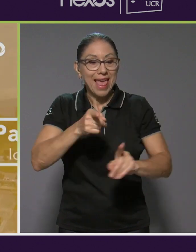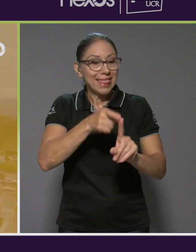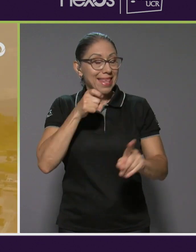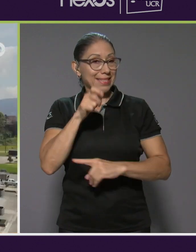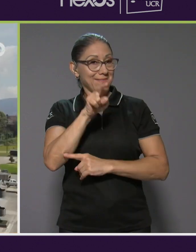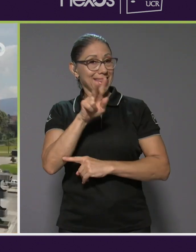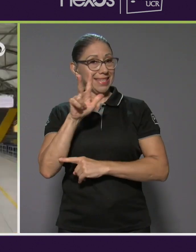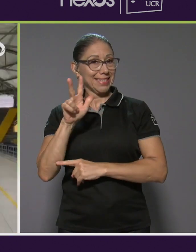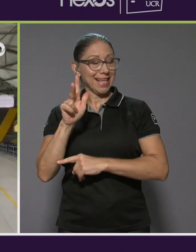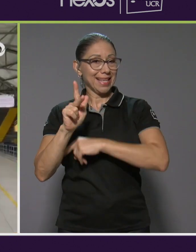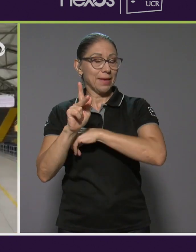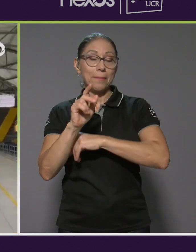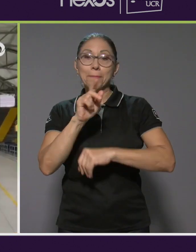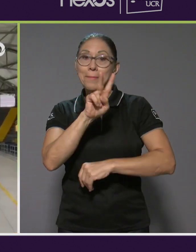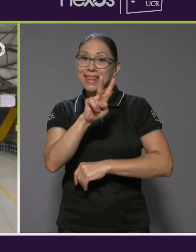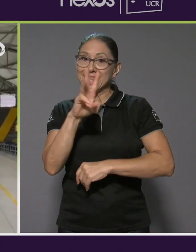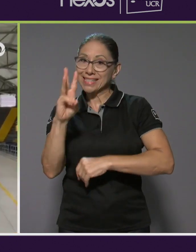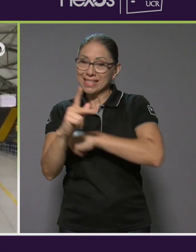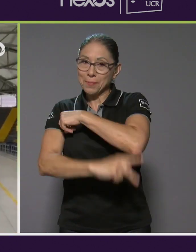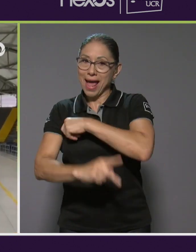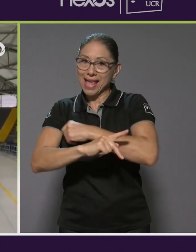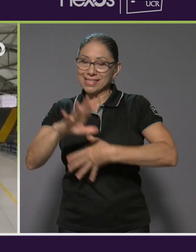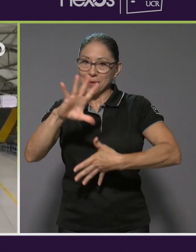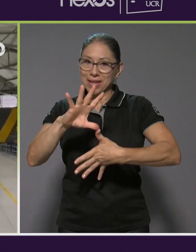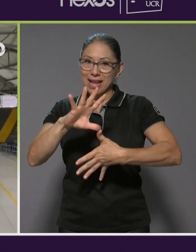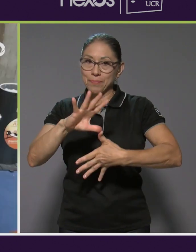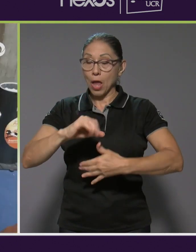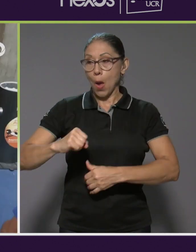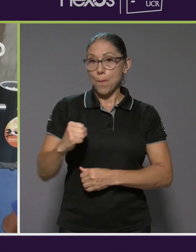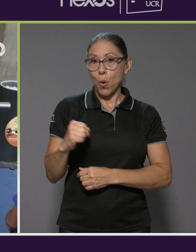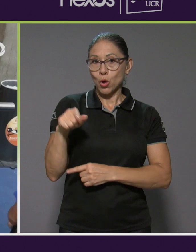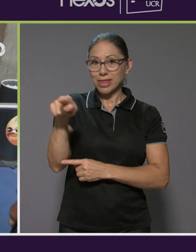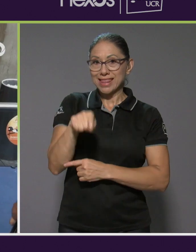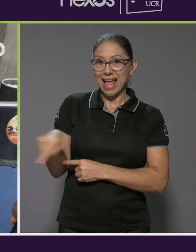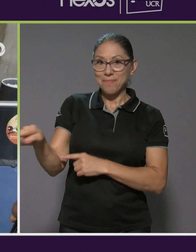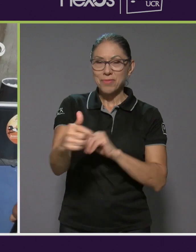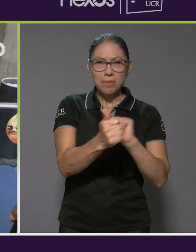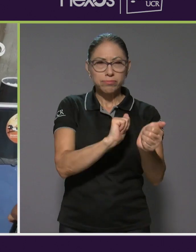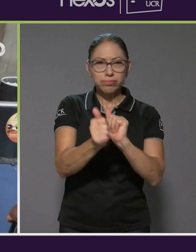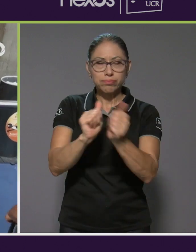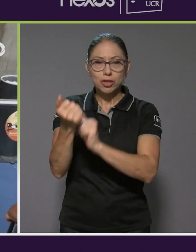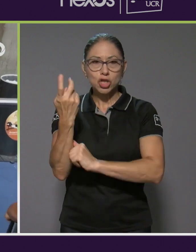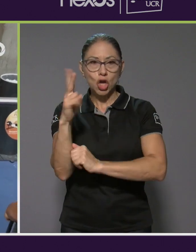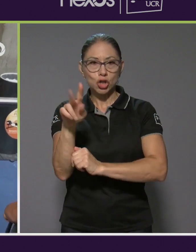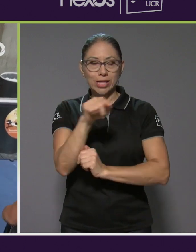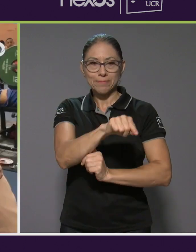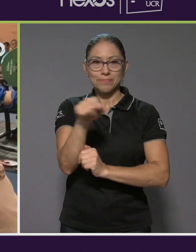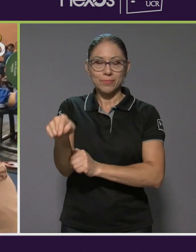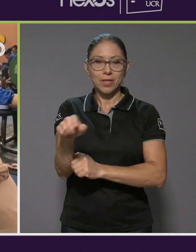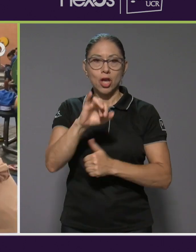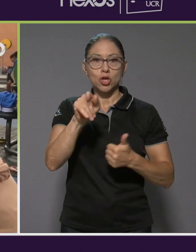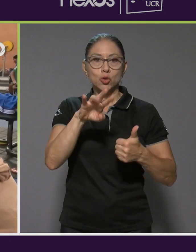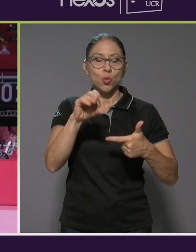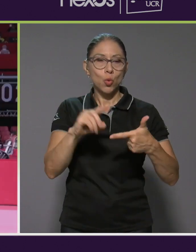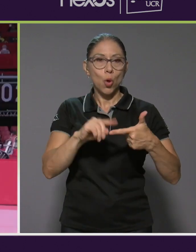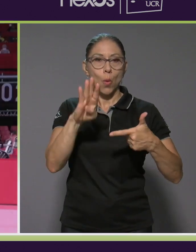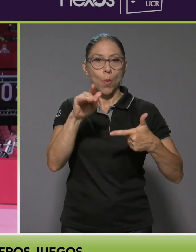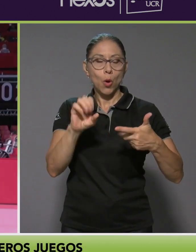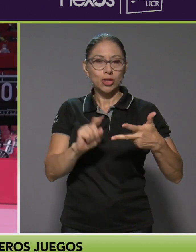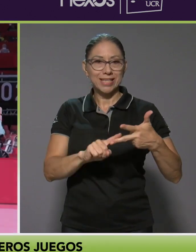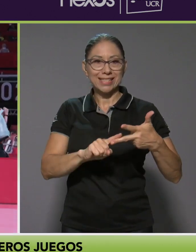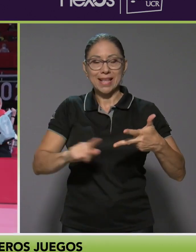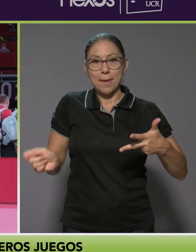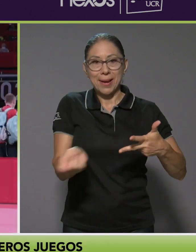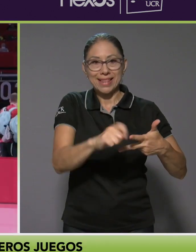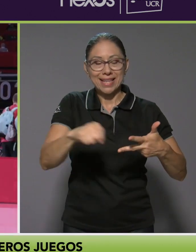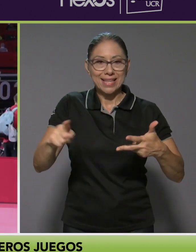países de América. En Bogotá estarán en disputa 12 para deportes, judo, bochas, para tenis